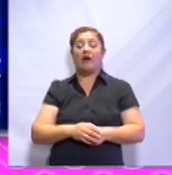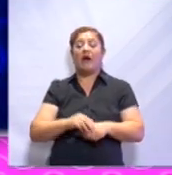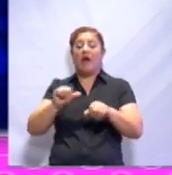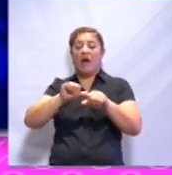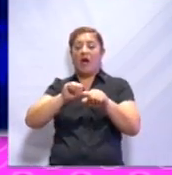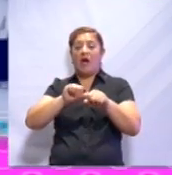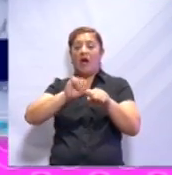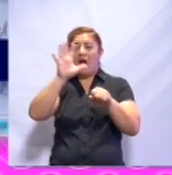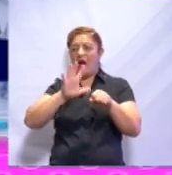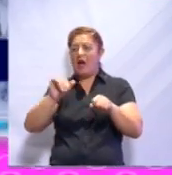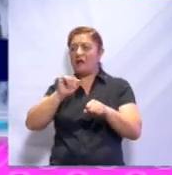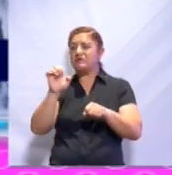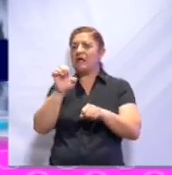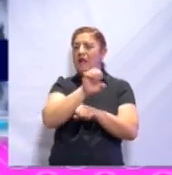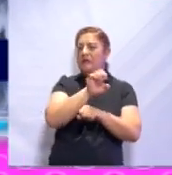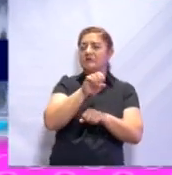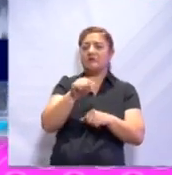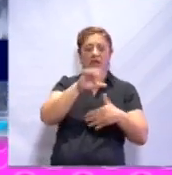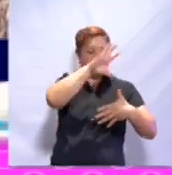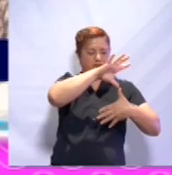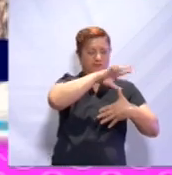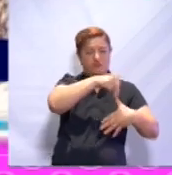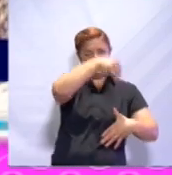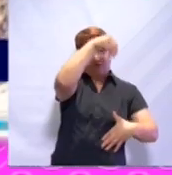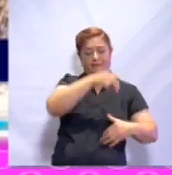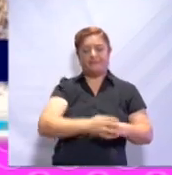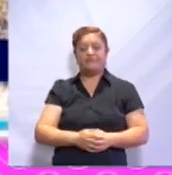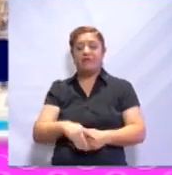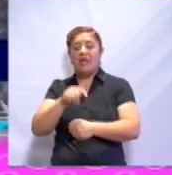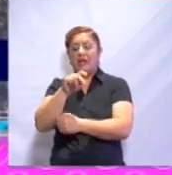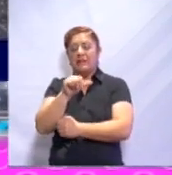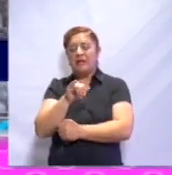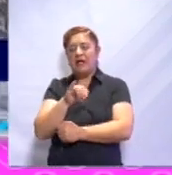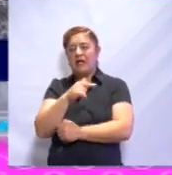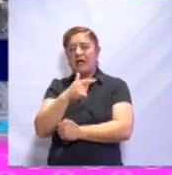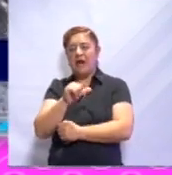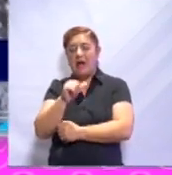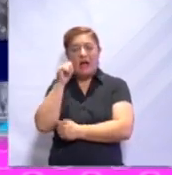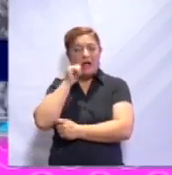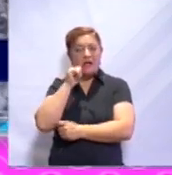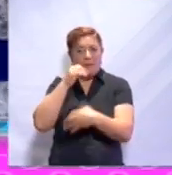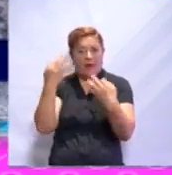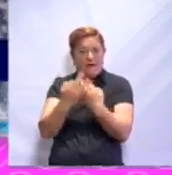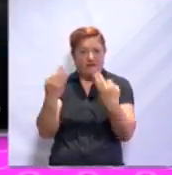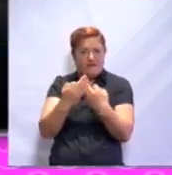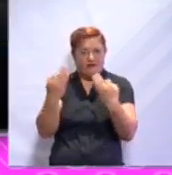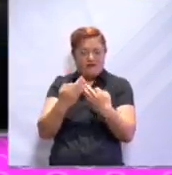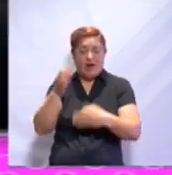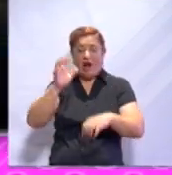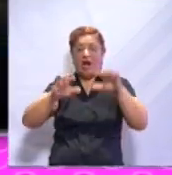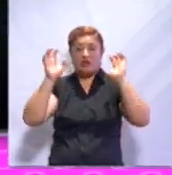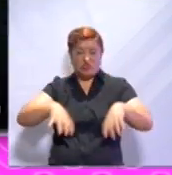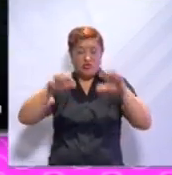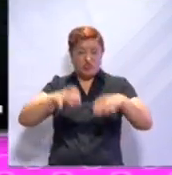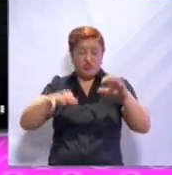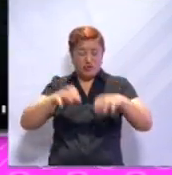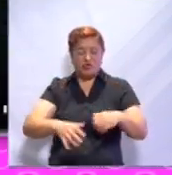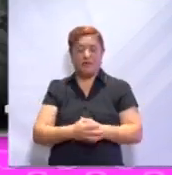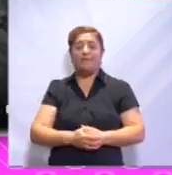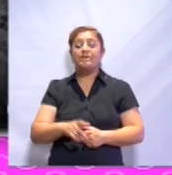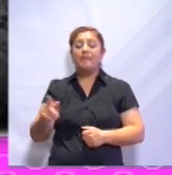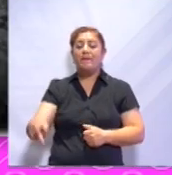del Norte. La taiga se desarrolla en climas fríos con lluvias todo el año o en verano. Pinos,